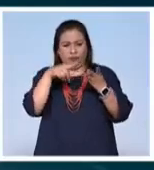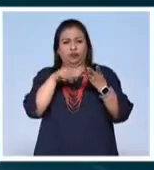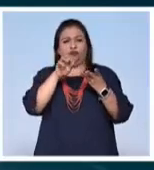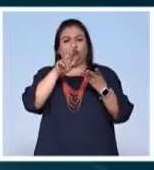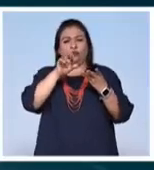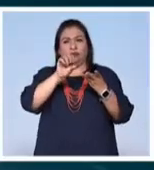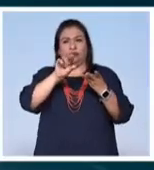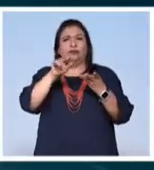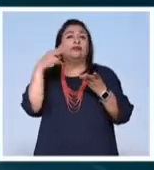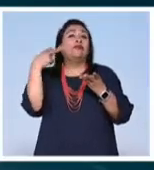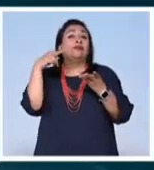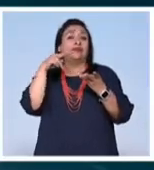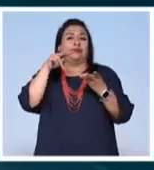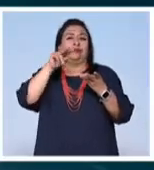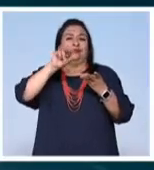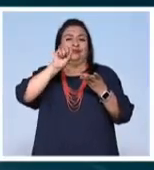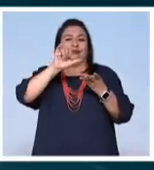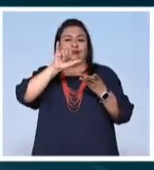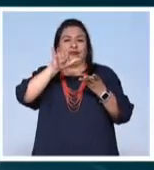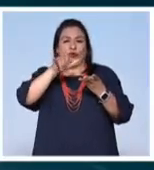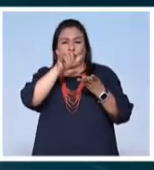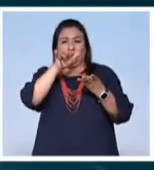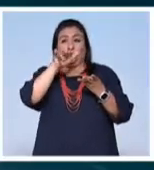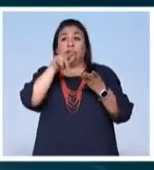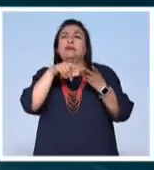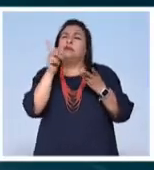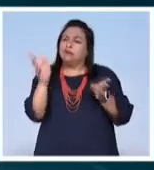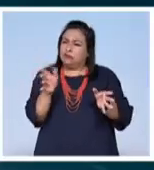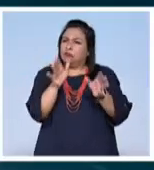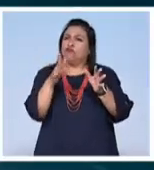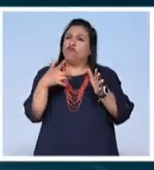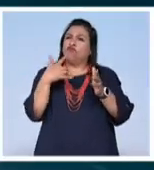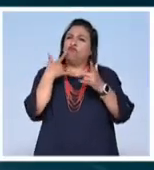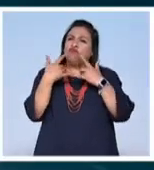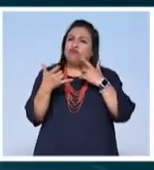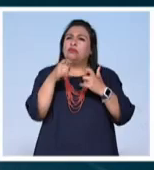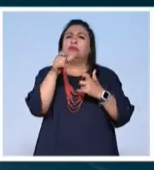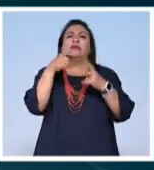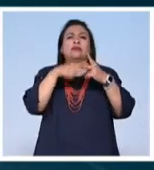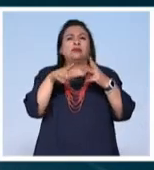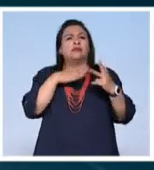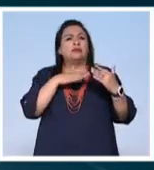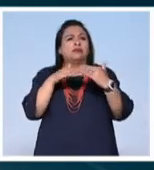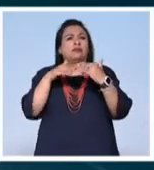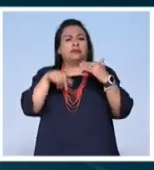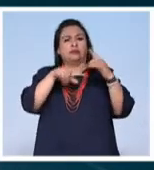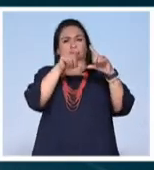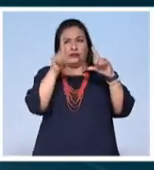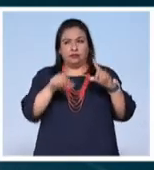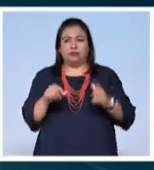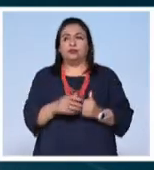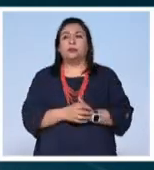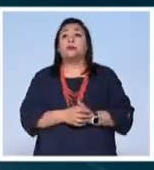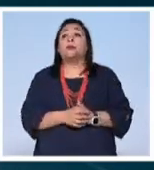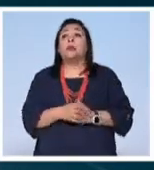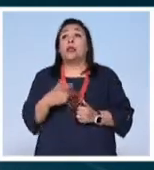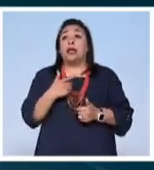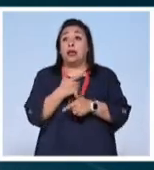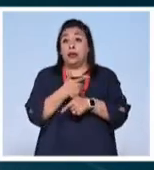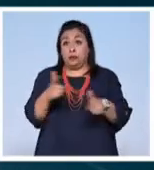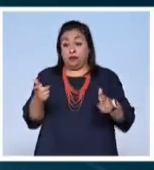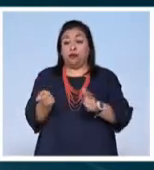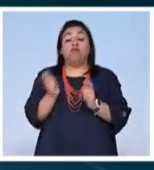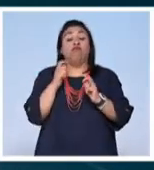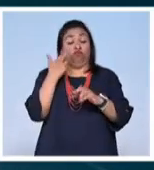San Juan de Ulua, en Veracruz, es promover la importancia de su lucha en el inicio de la democracia en el país. La libertad lleva